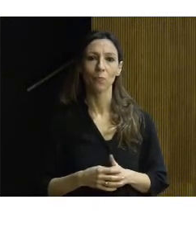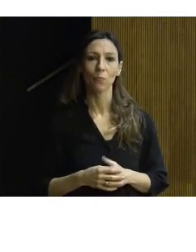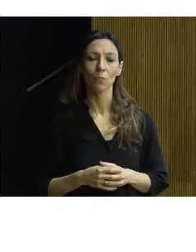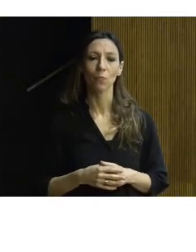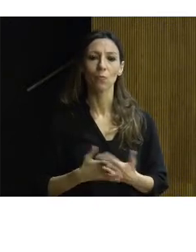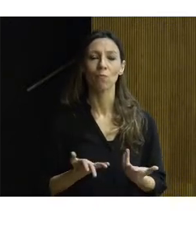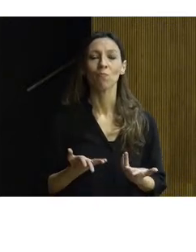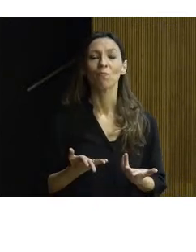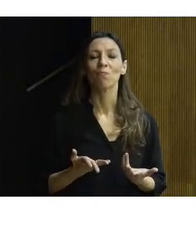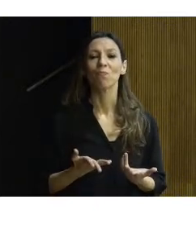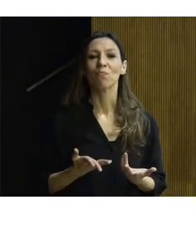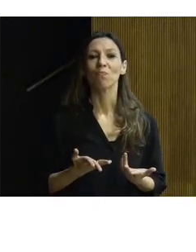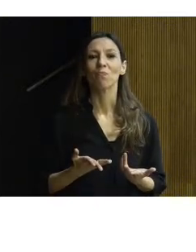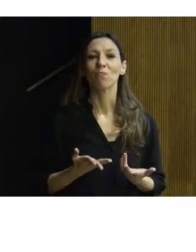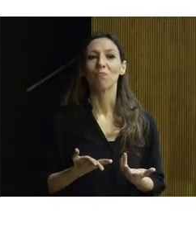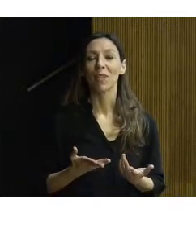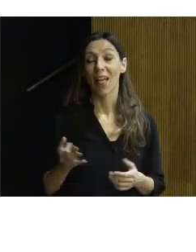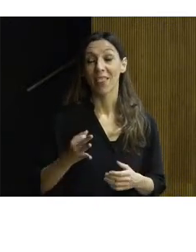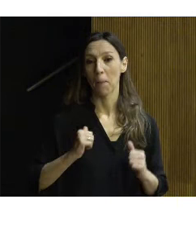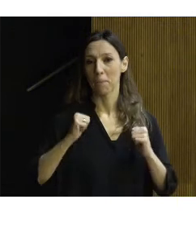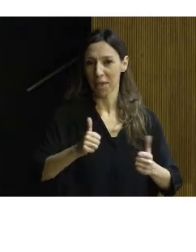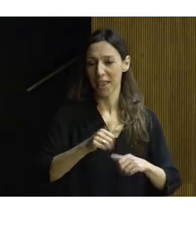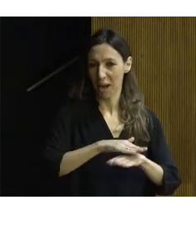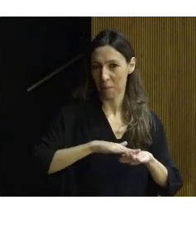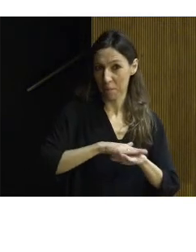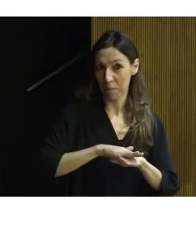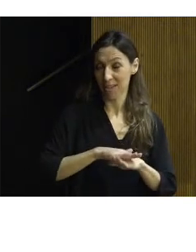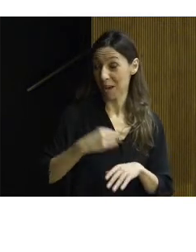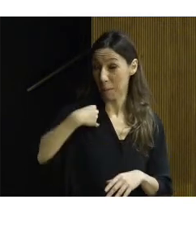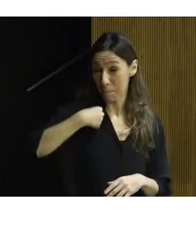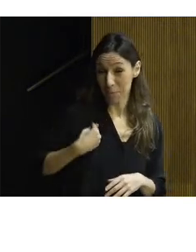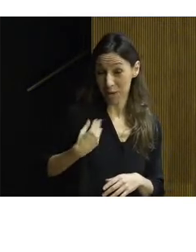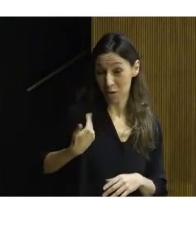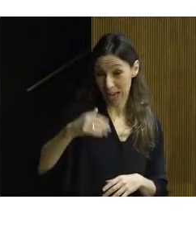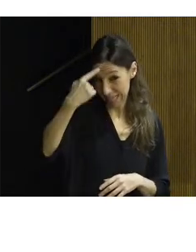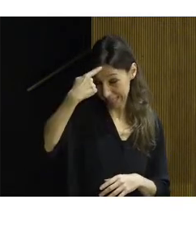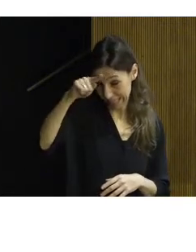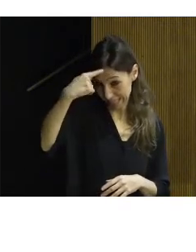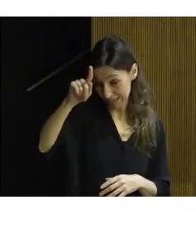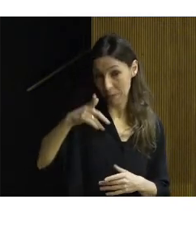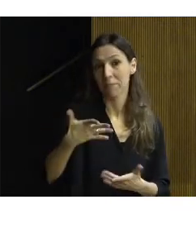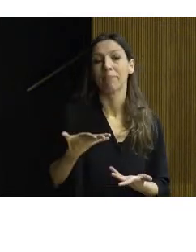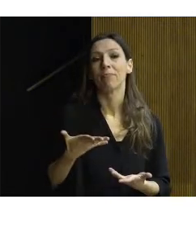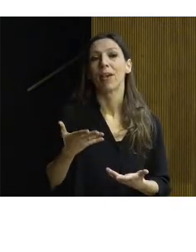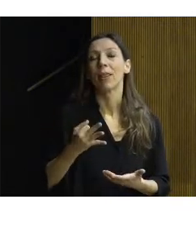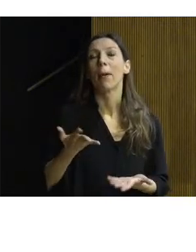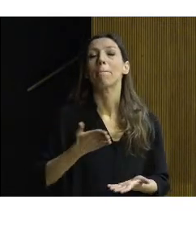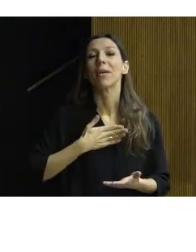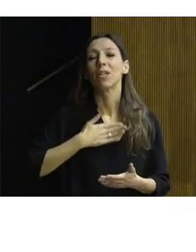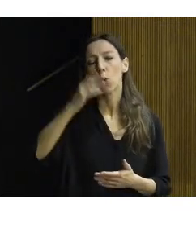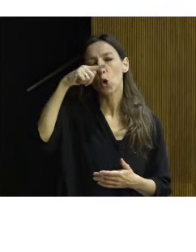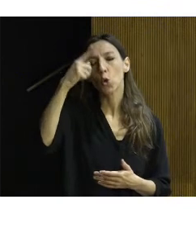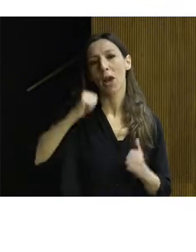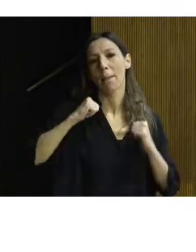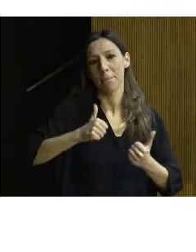Nunca viene mal empezar por la base, aunque la demos por sabida. ¿Entendemos todos lo mismo por patrimonio cultural? La palabra